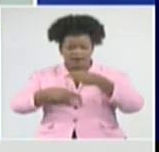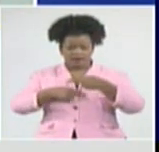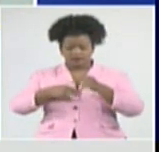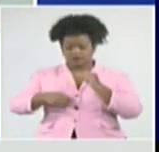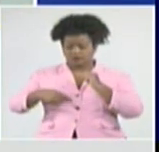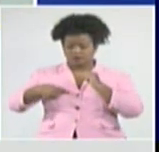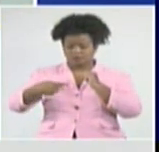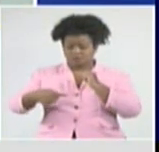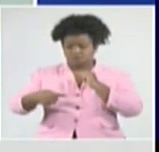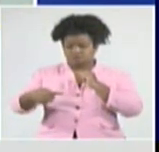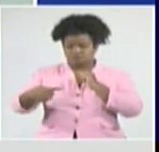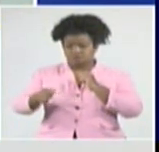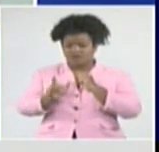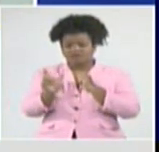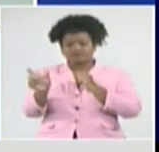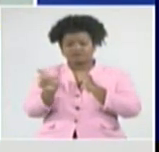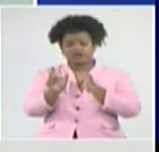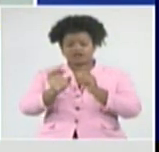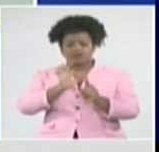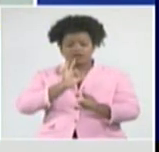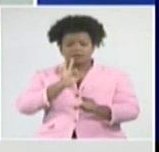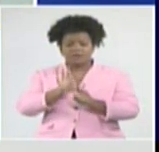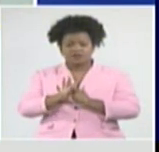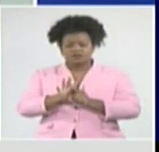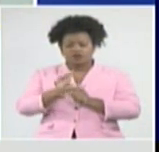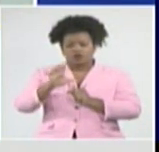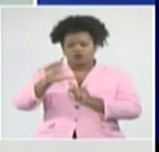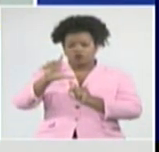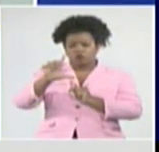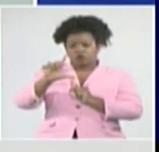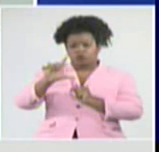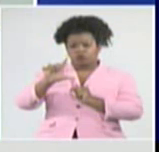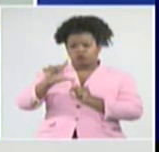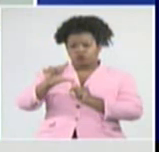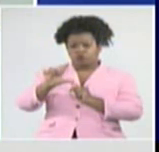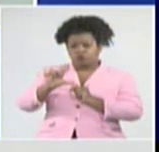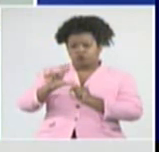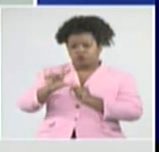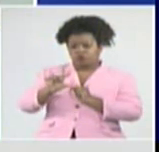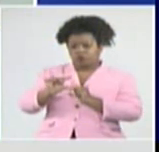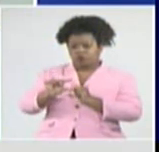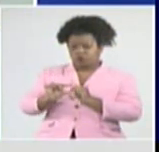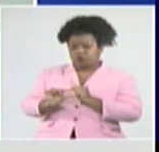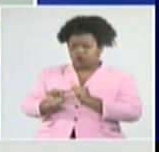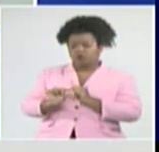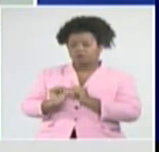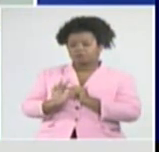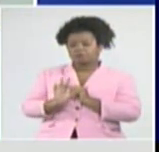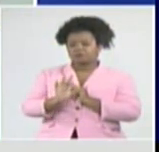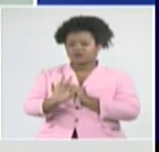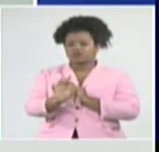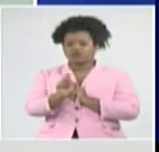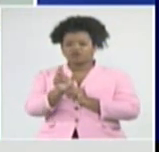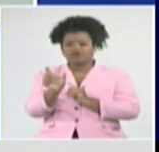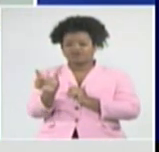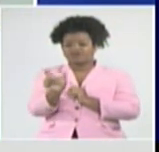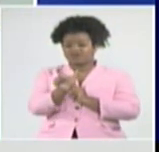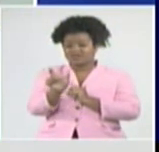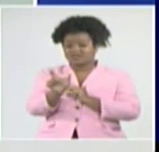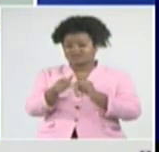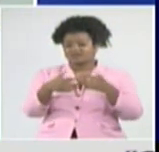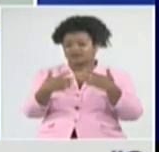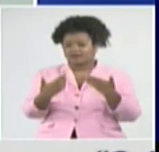en las fechas que empezaron a disminuir, de una manera importante, precisamente fue en la fecha que más